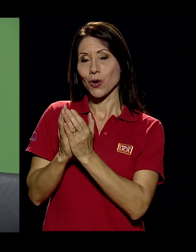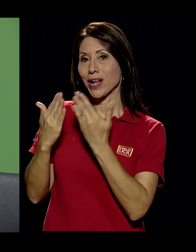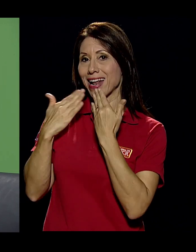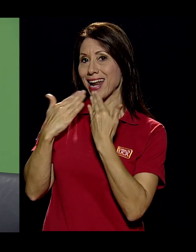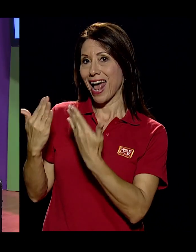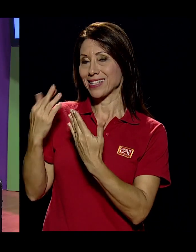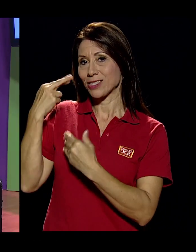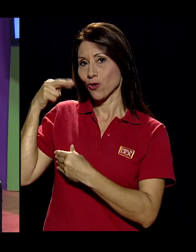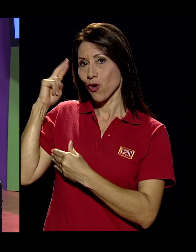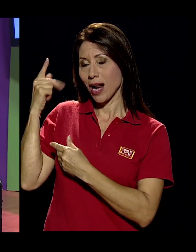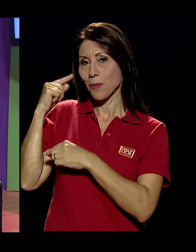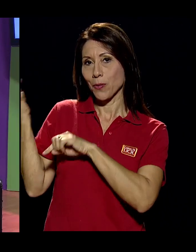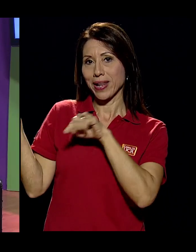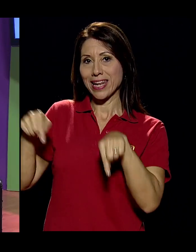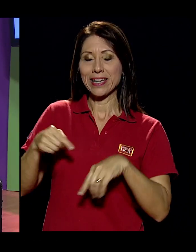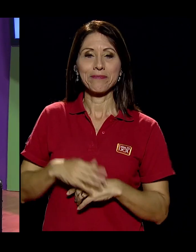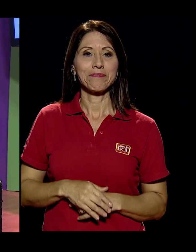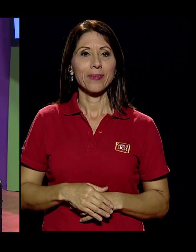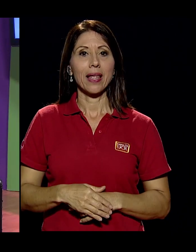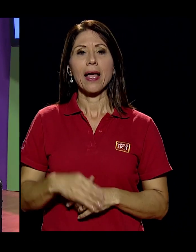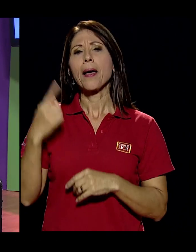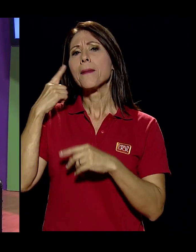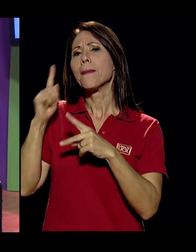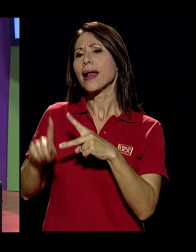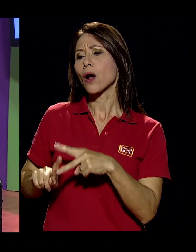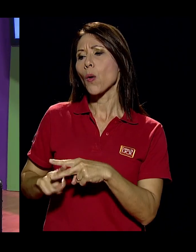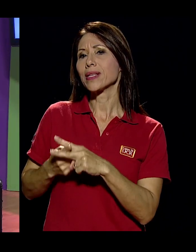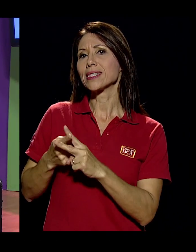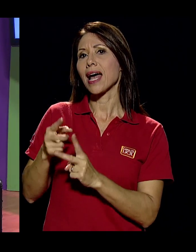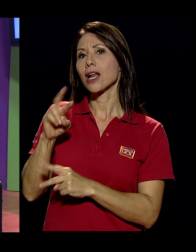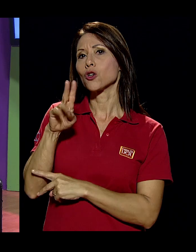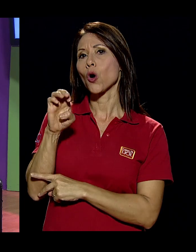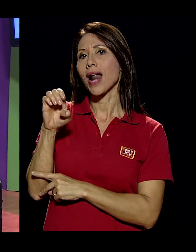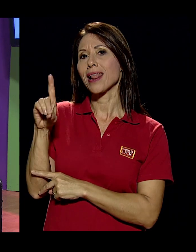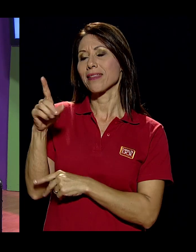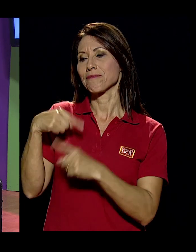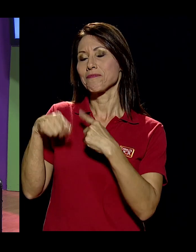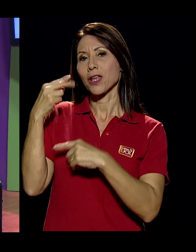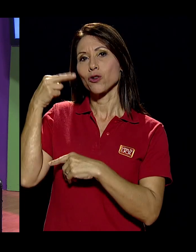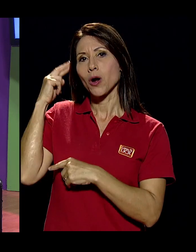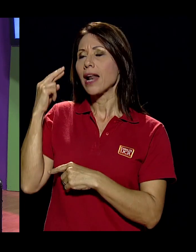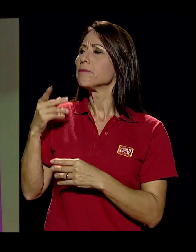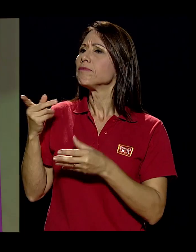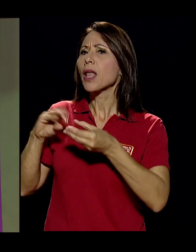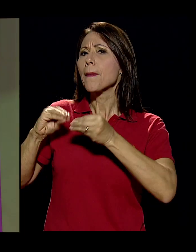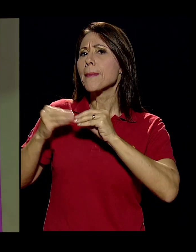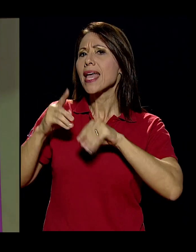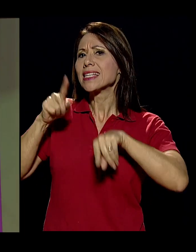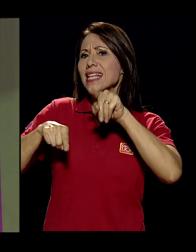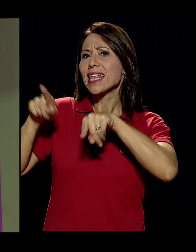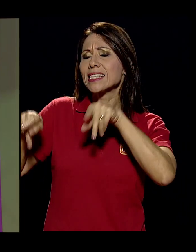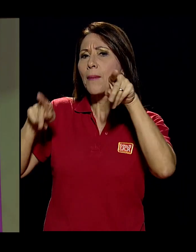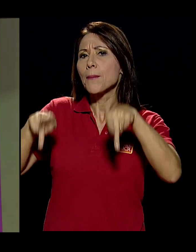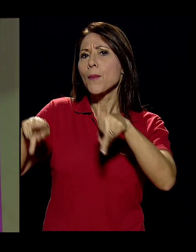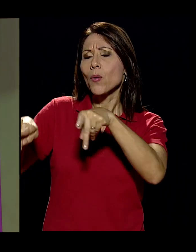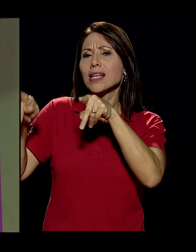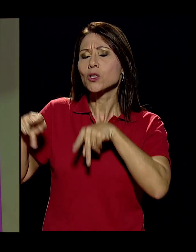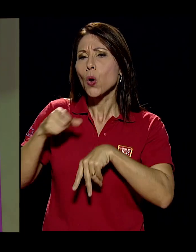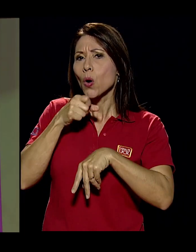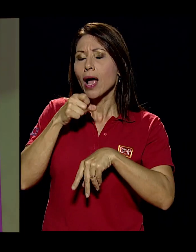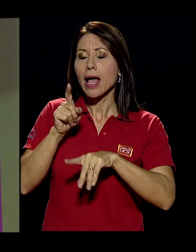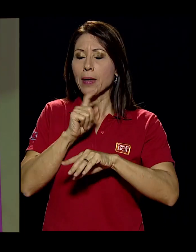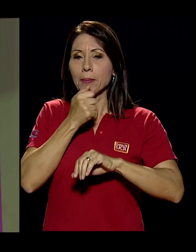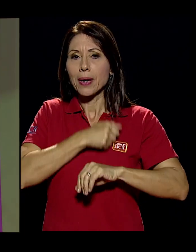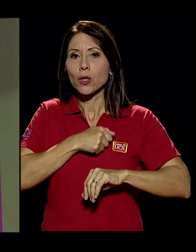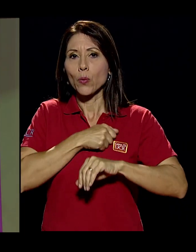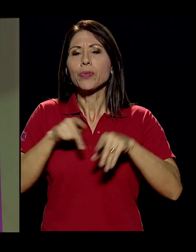don Ronald, por venir. Para comenzar, don Ronald, ¿qué tanto hay estadísticas sobre población sorda en